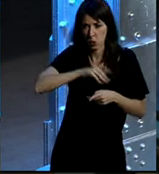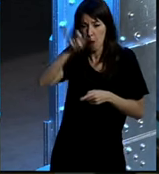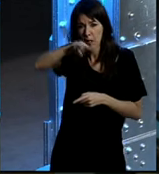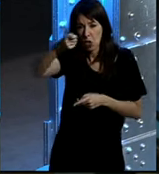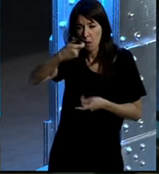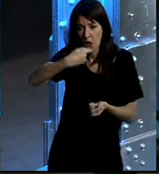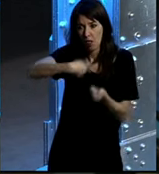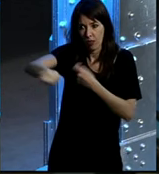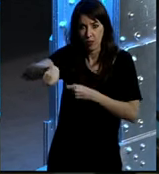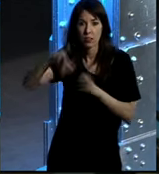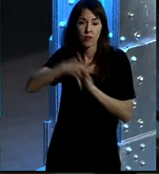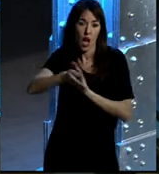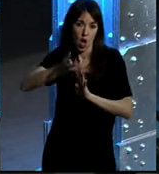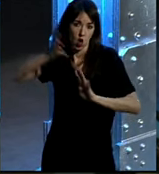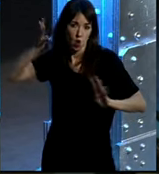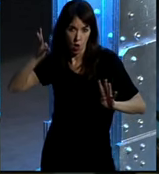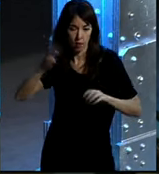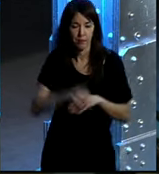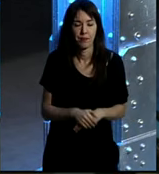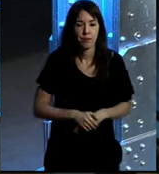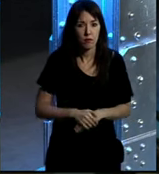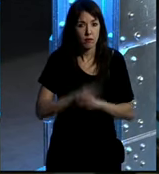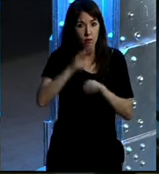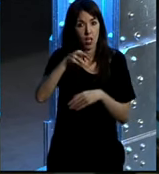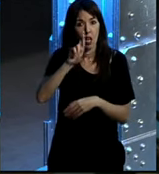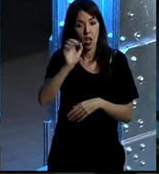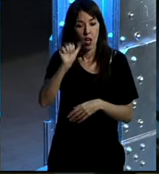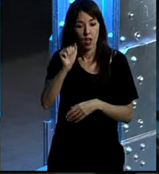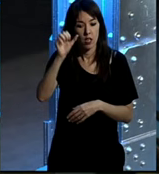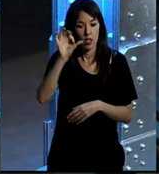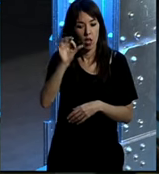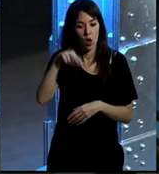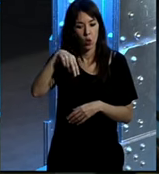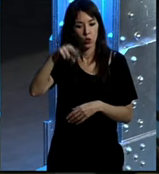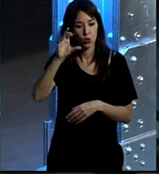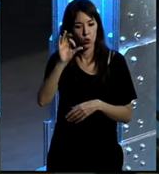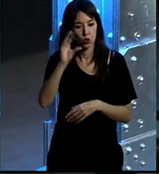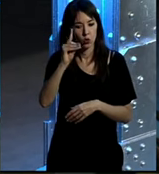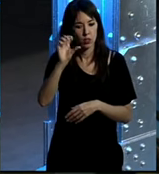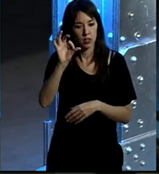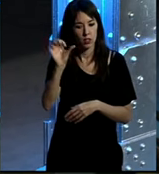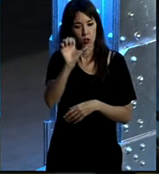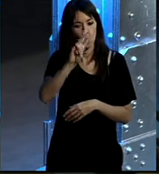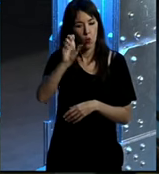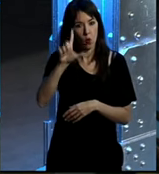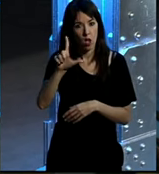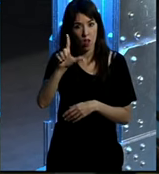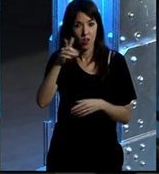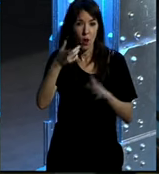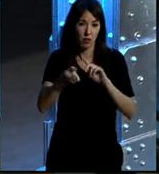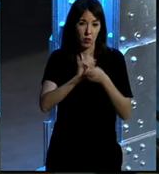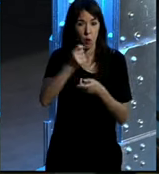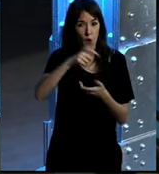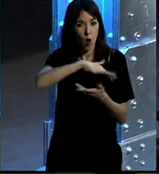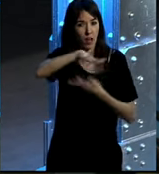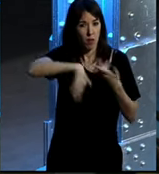larga cola, ¿no? La gran cola. Y finalmente Groundswell, que podríamos traducir como remolino, y